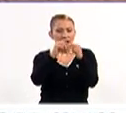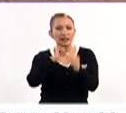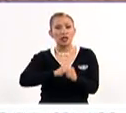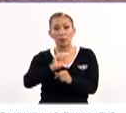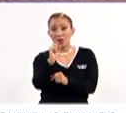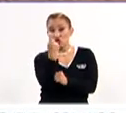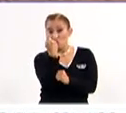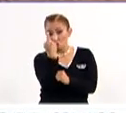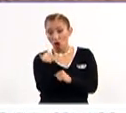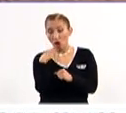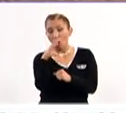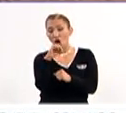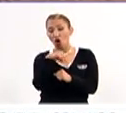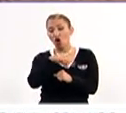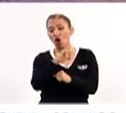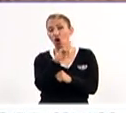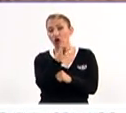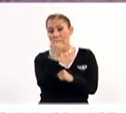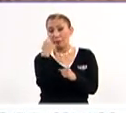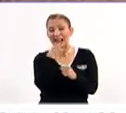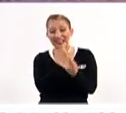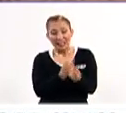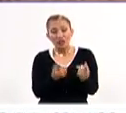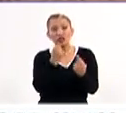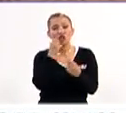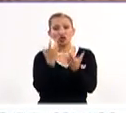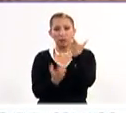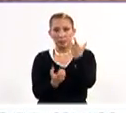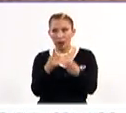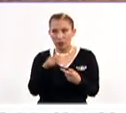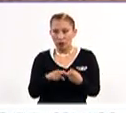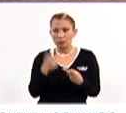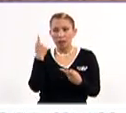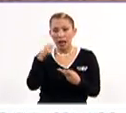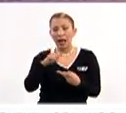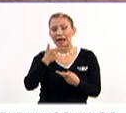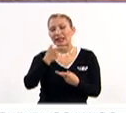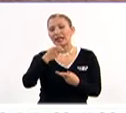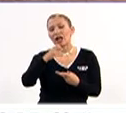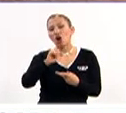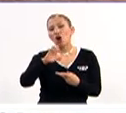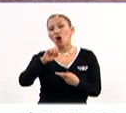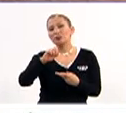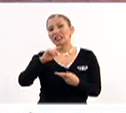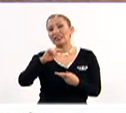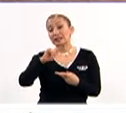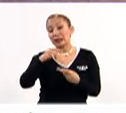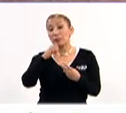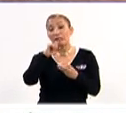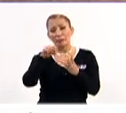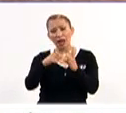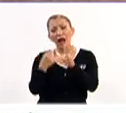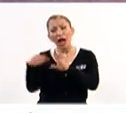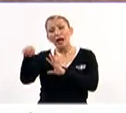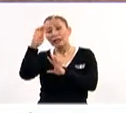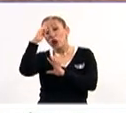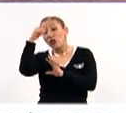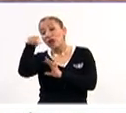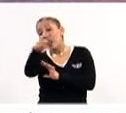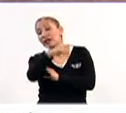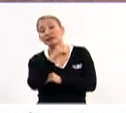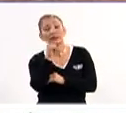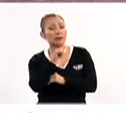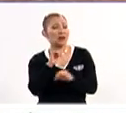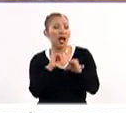oncología para niños, están para niños quemados, para ginecobstetricia, porque eso también hay que recordar que siempre el arte